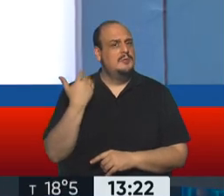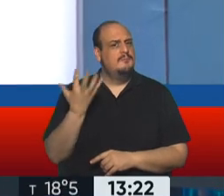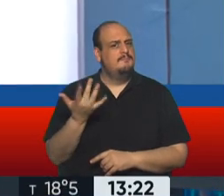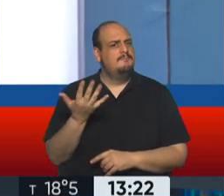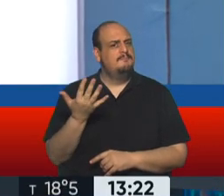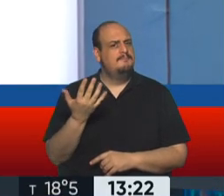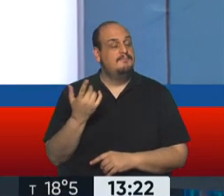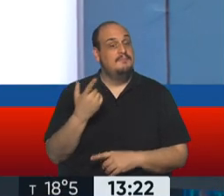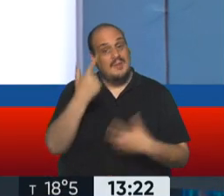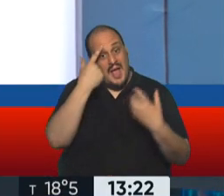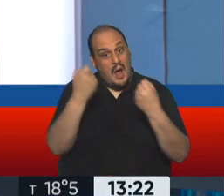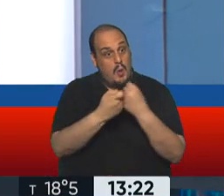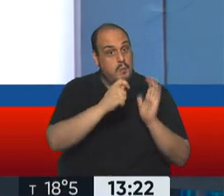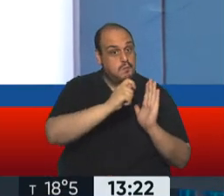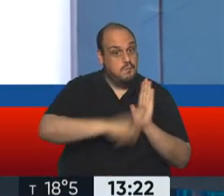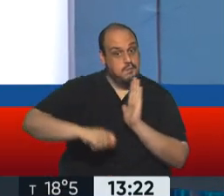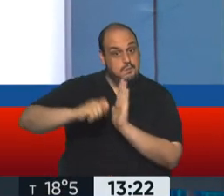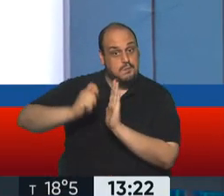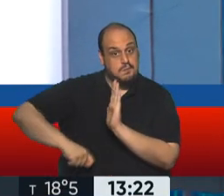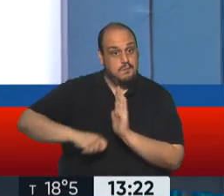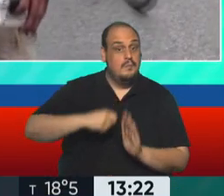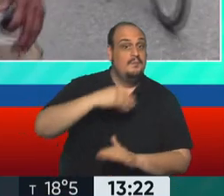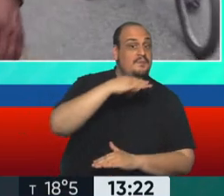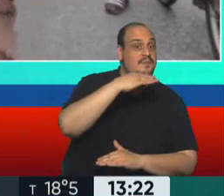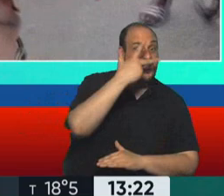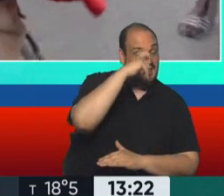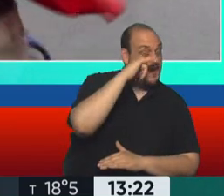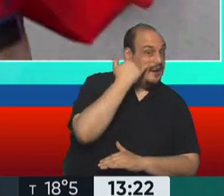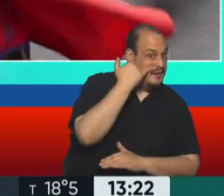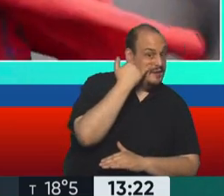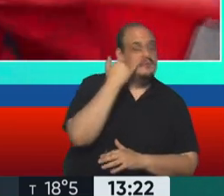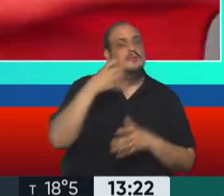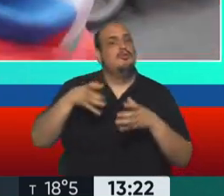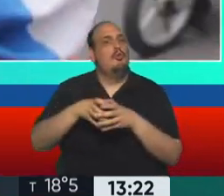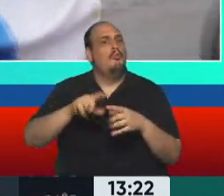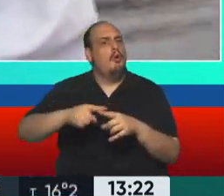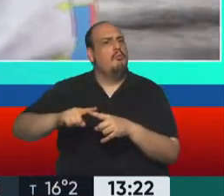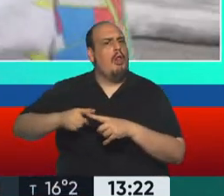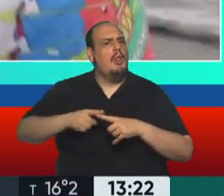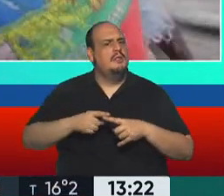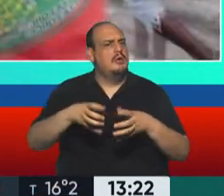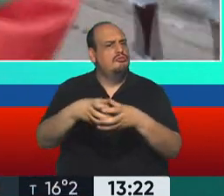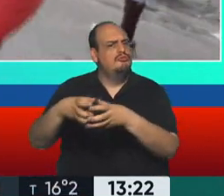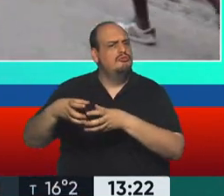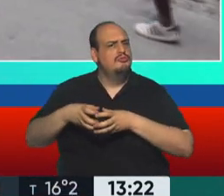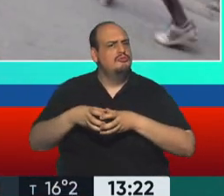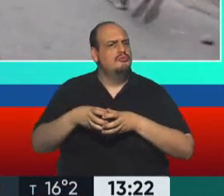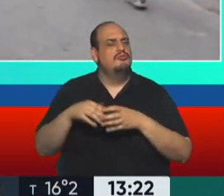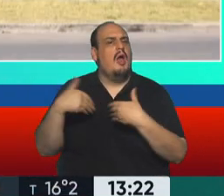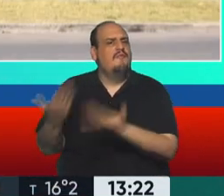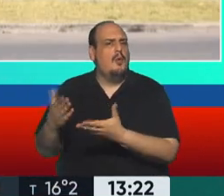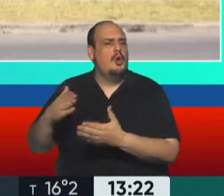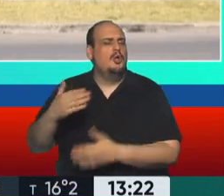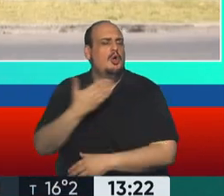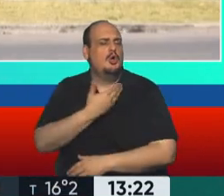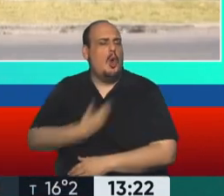cuando se firmó el acuerdo entre Ariel Henry y los partidos políticos que acompañan al gobierno, de